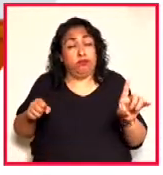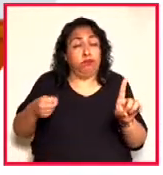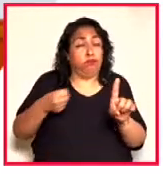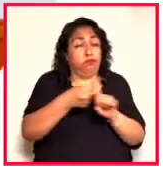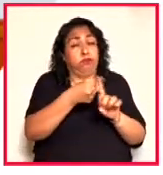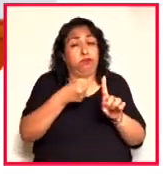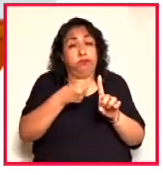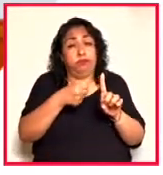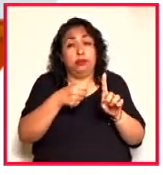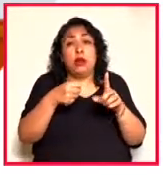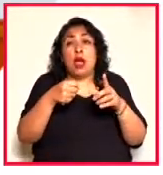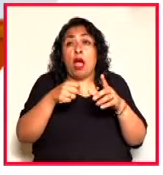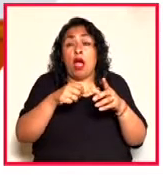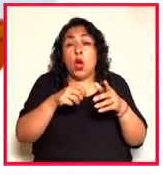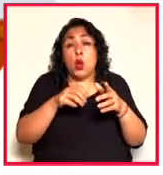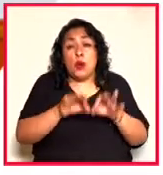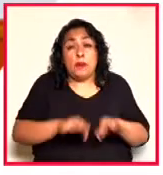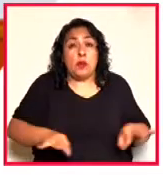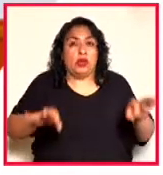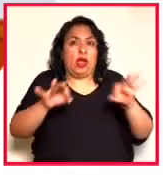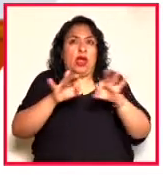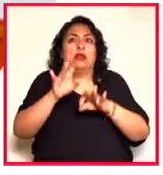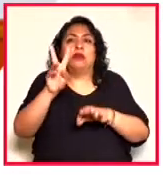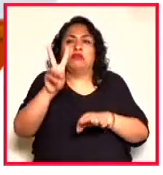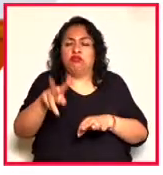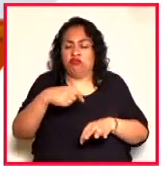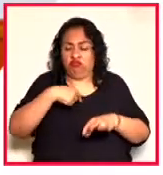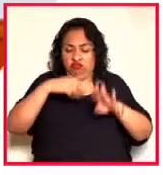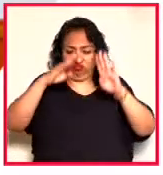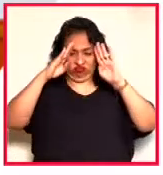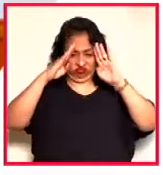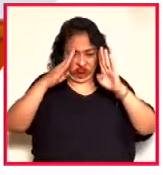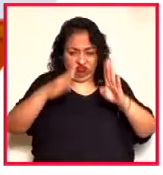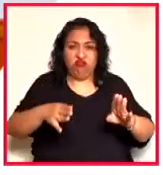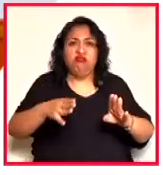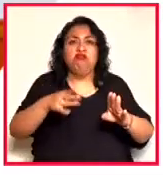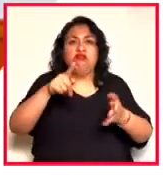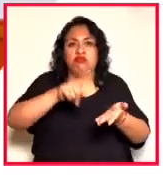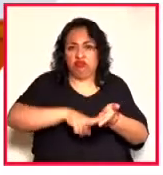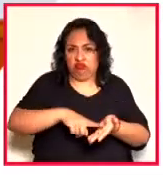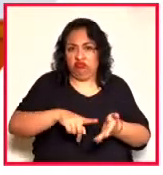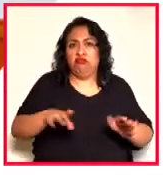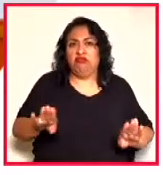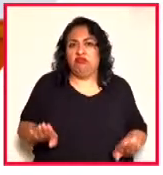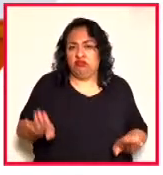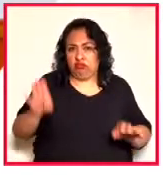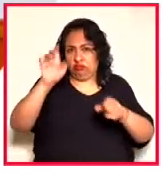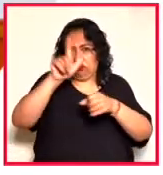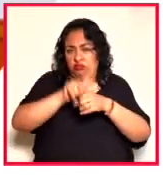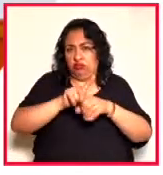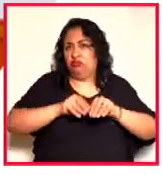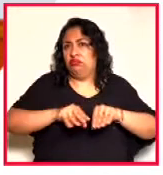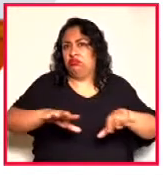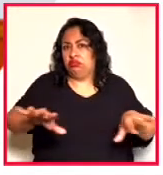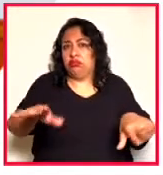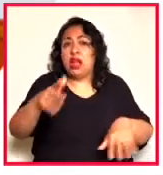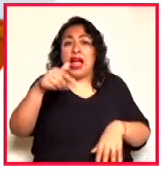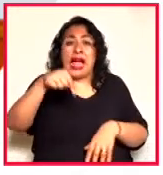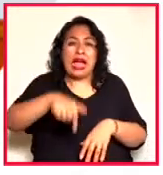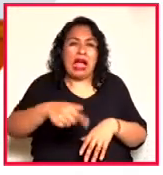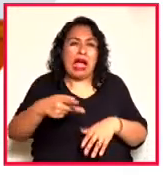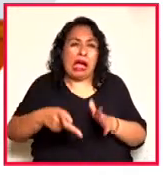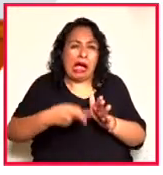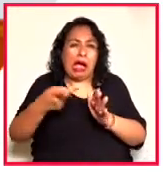me parecía justo y necesario dedicarle un espacio de la deáspora cultural. Porque, como lo hemos dicho aquí muchas veces,